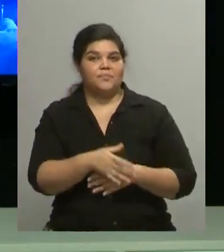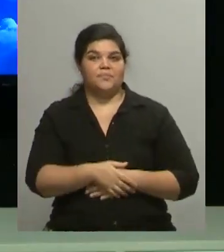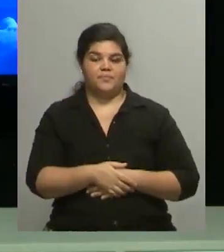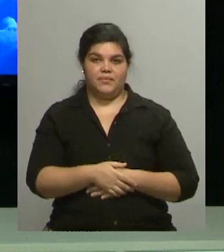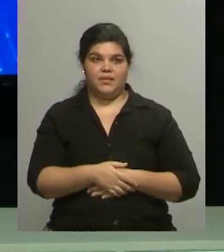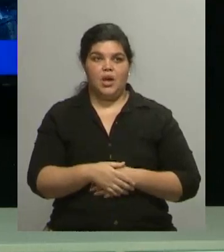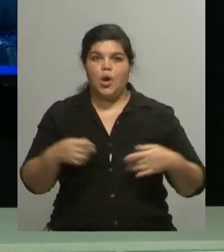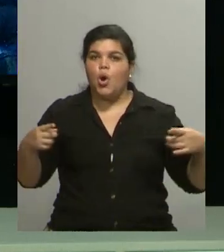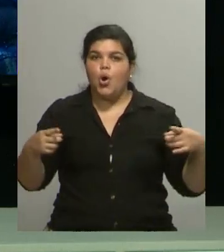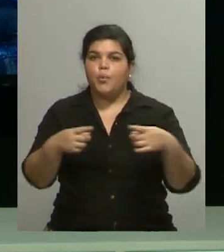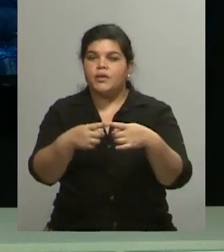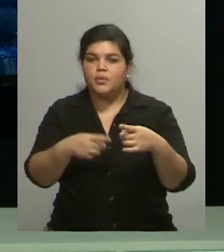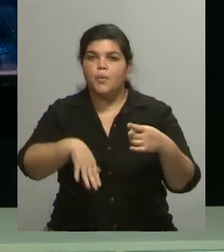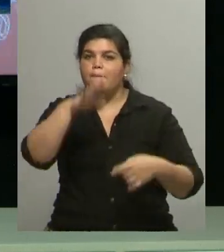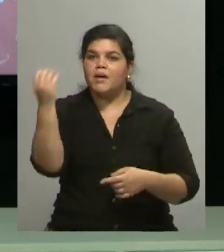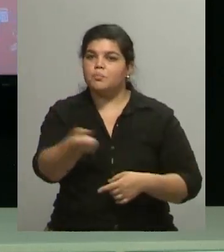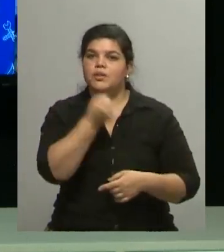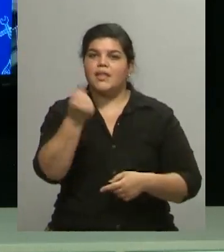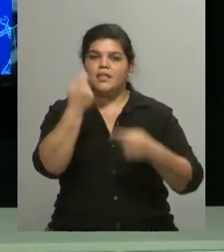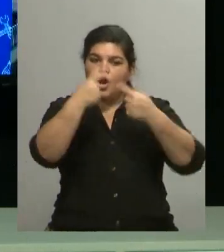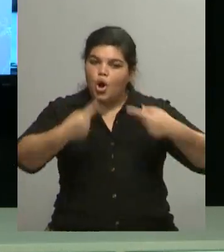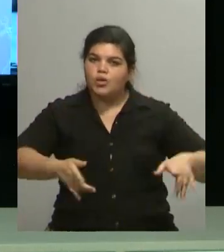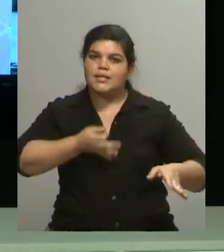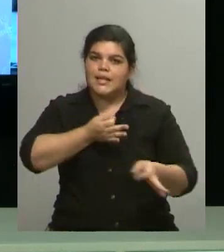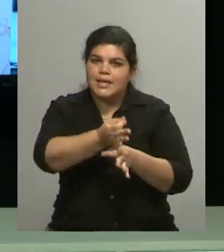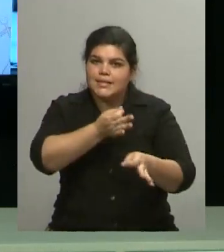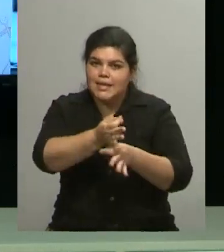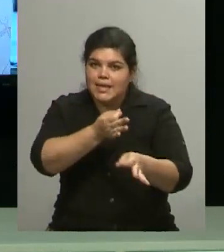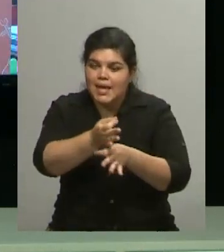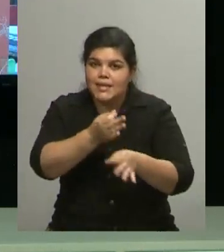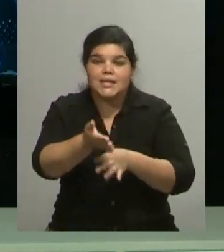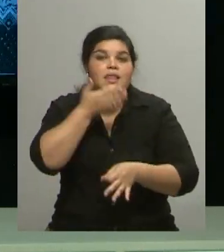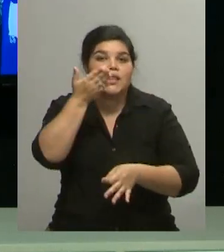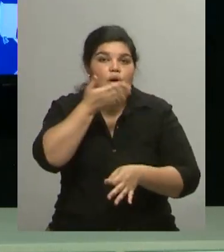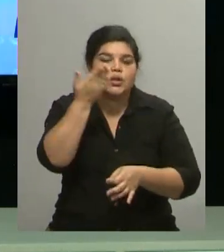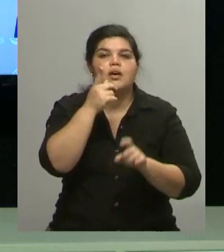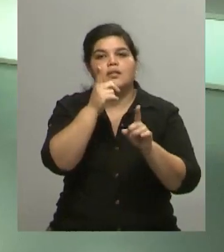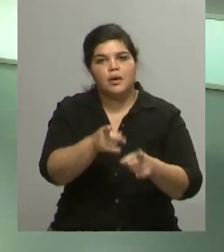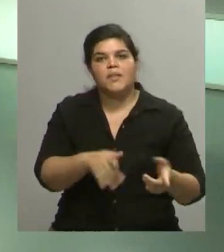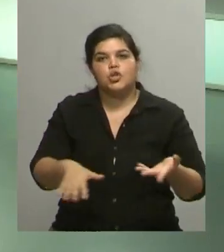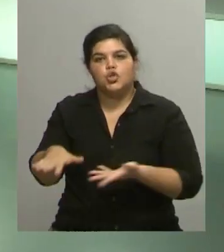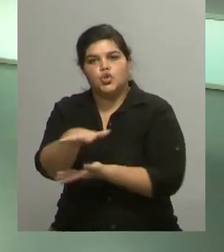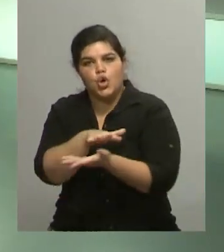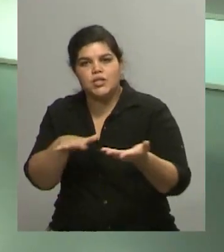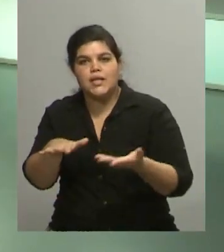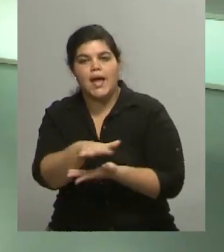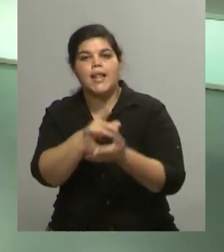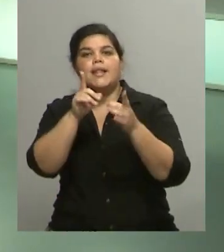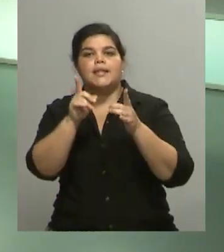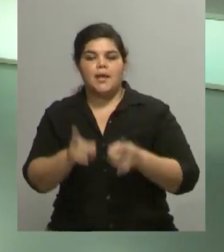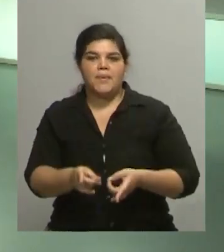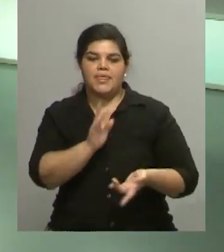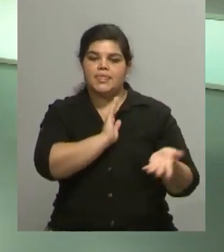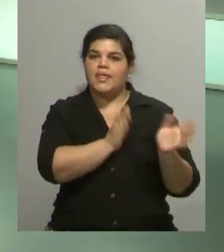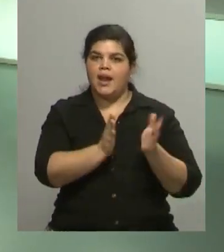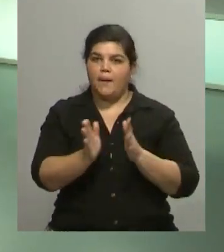objetivo del contenido que da cada taller, que está, y lo social de lo que hablamos recién, está lo terapéutico. Que